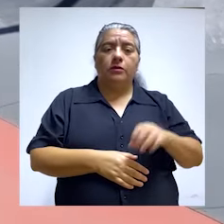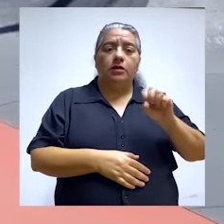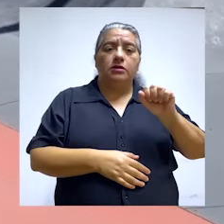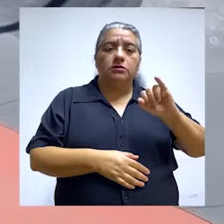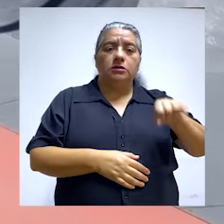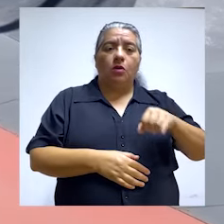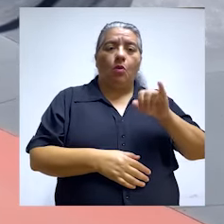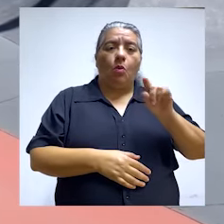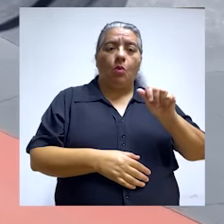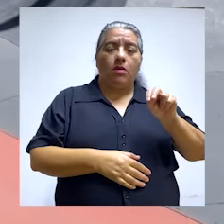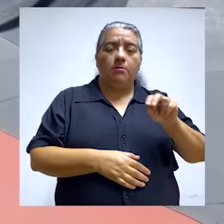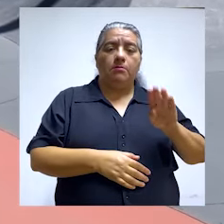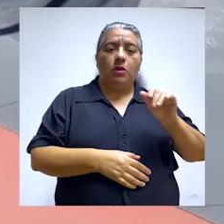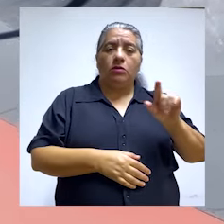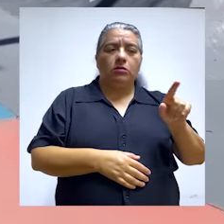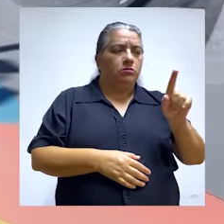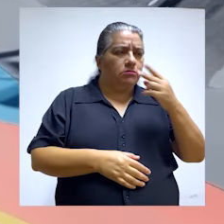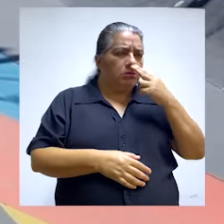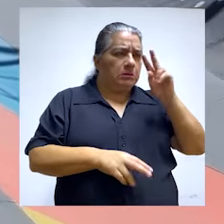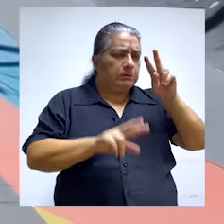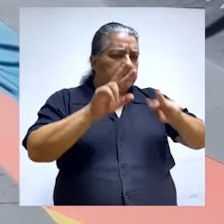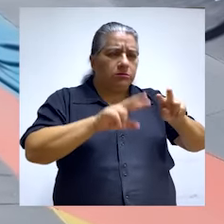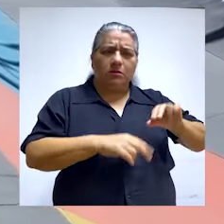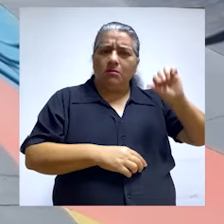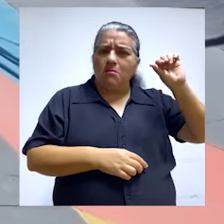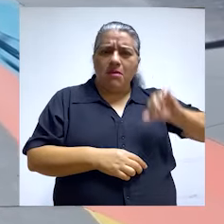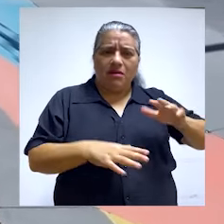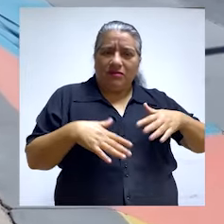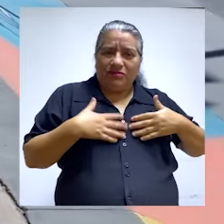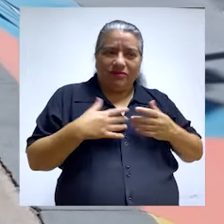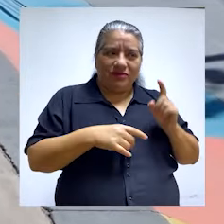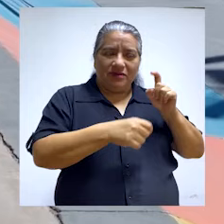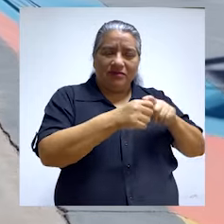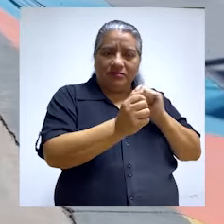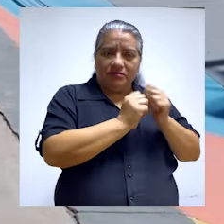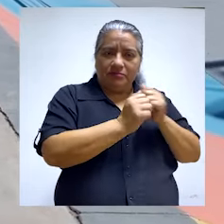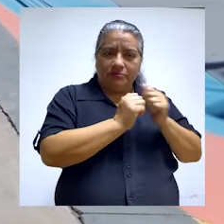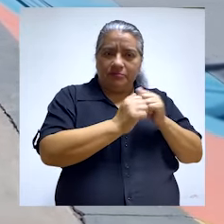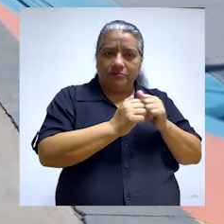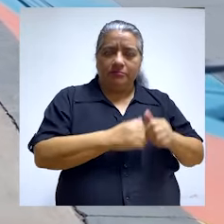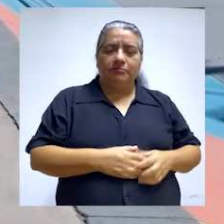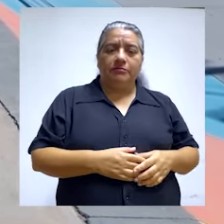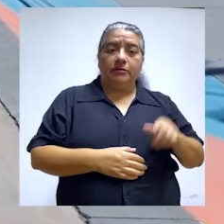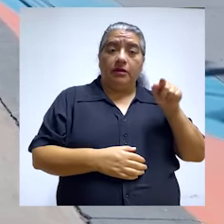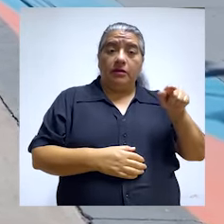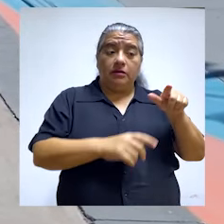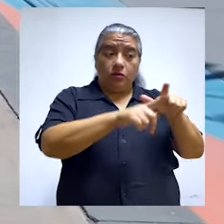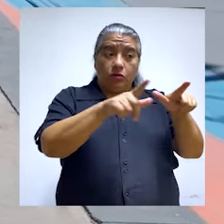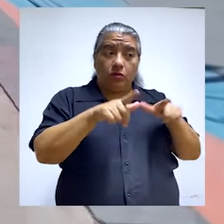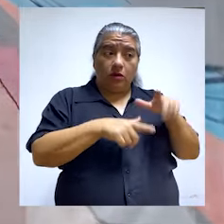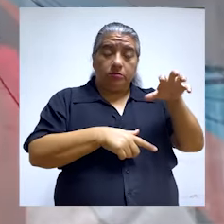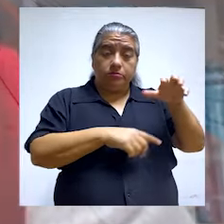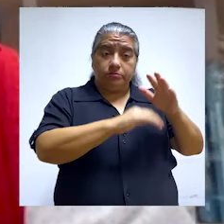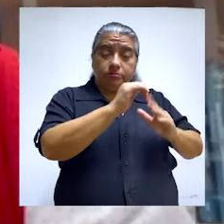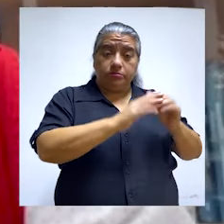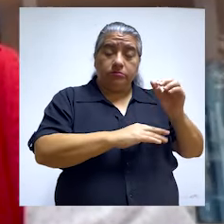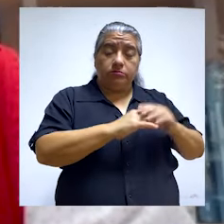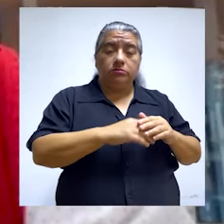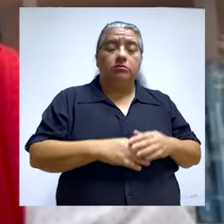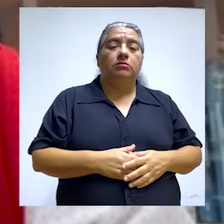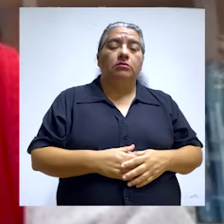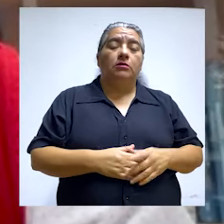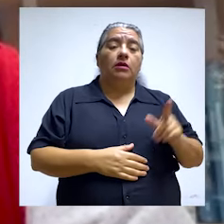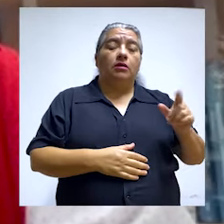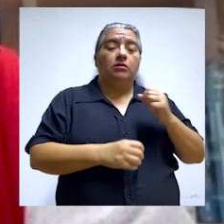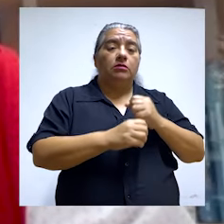en condiciones no óptimas para el desarrollo de estos Juegos Bolivarianos, teniendo en cuenta que en esta sede, en esta infraestructura,